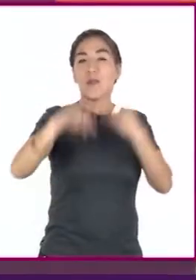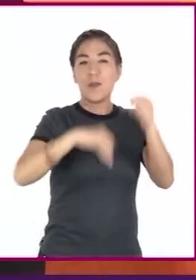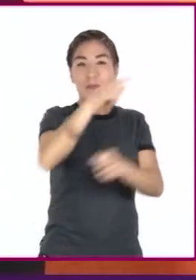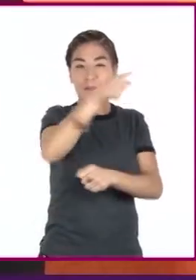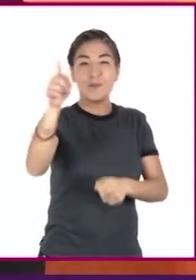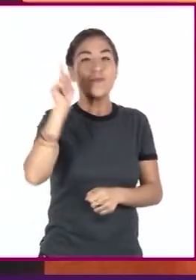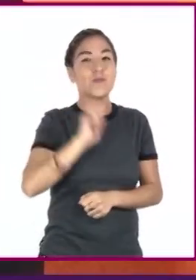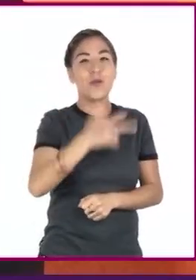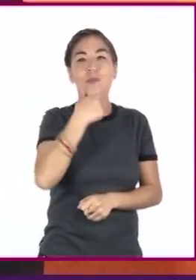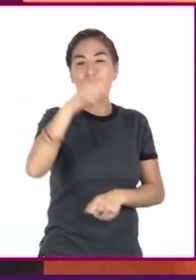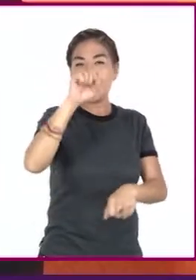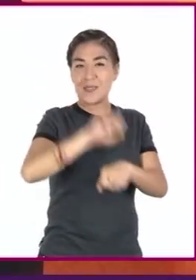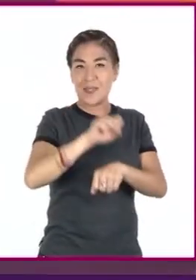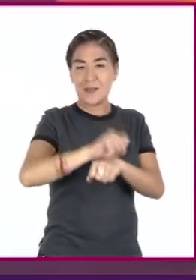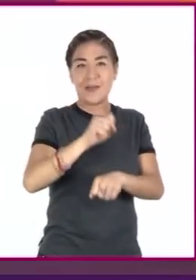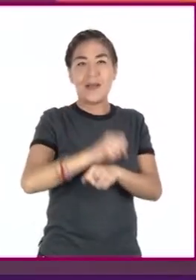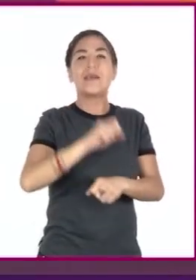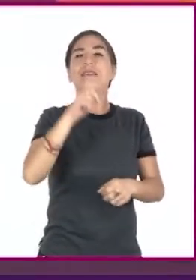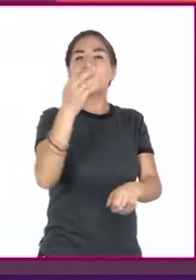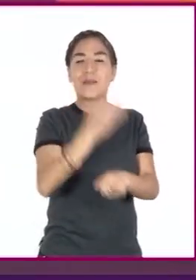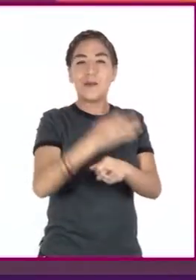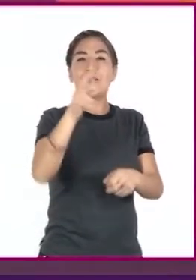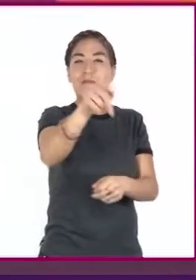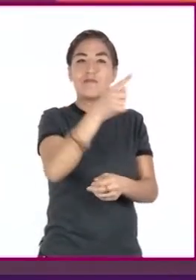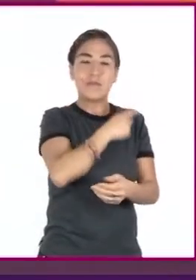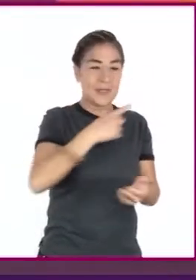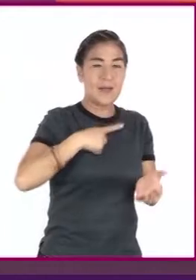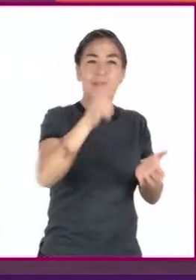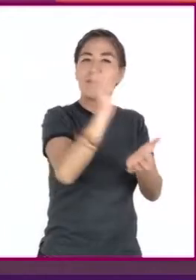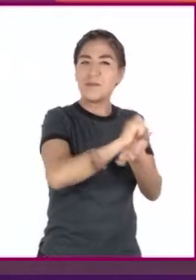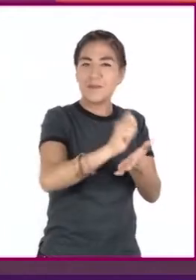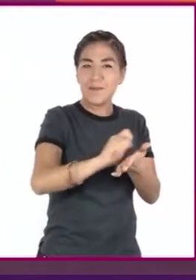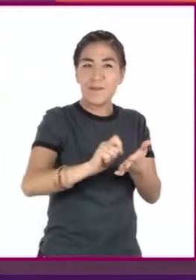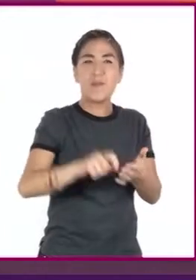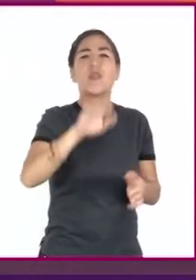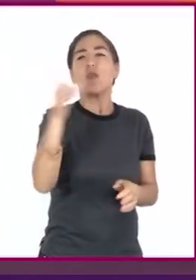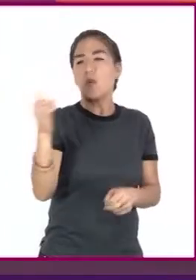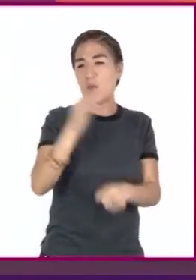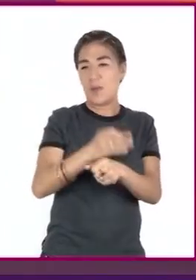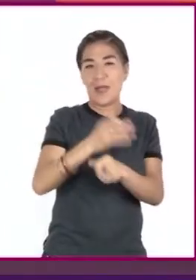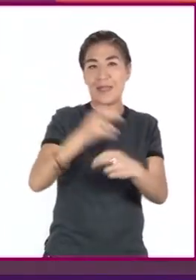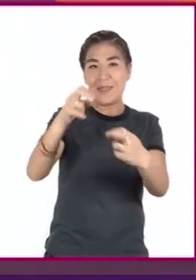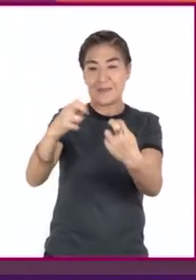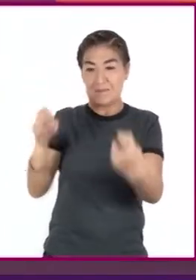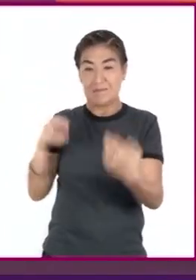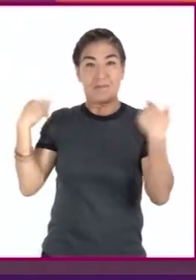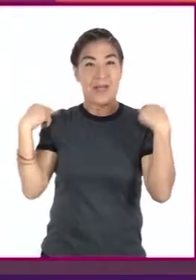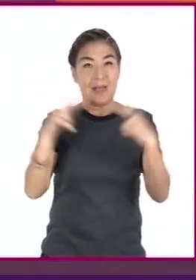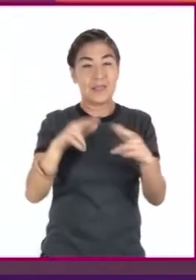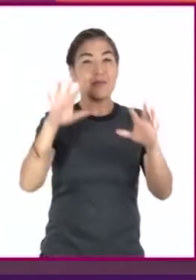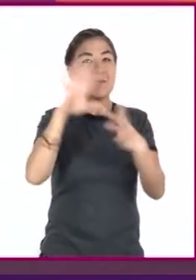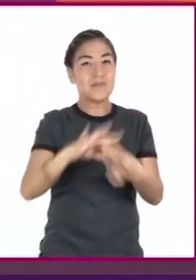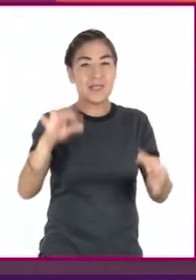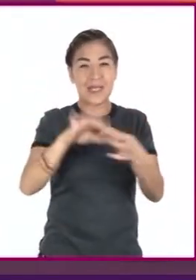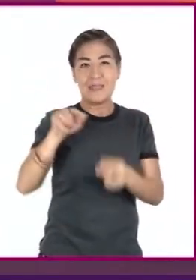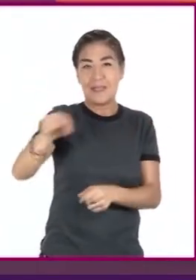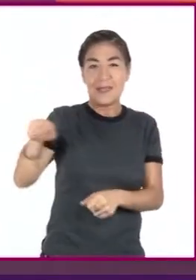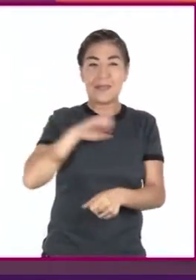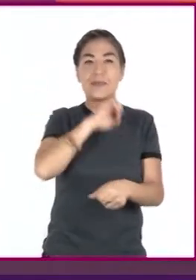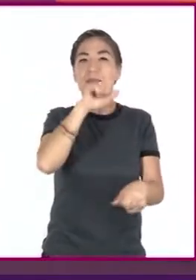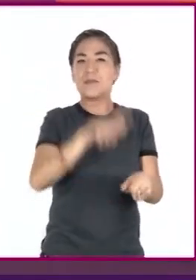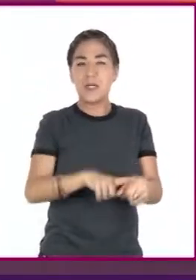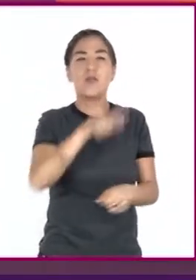todos ustedes, les invitamos a que tomen nota para que lo que irán exponiendo las maestras y el maestro especialistas